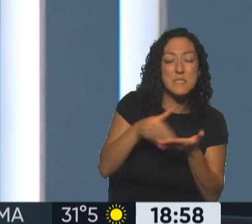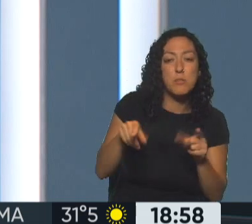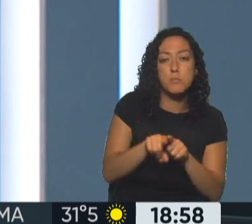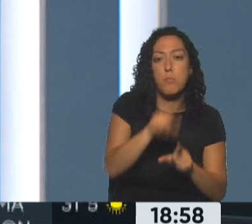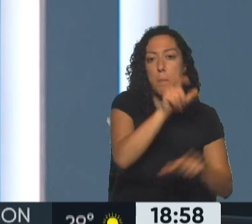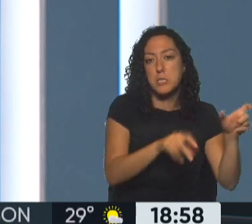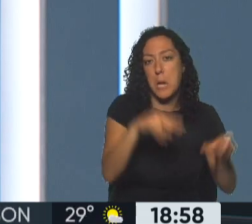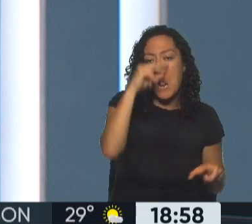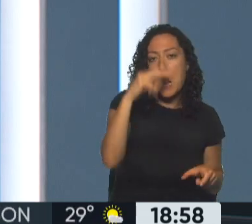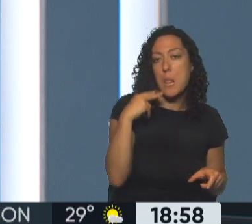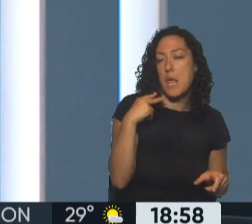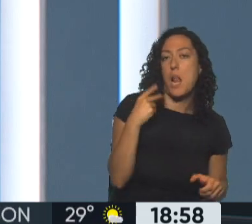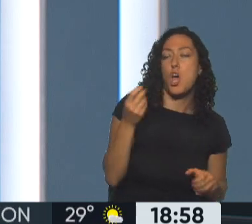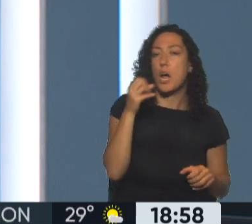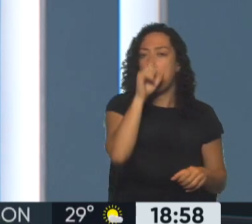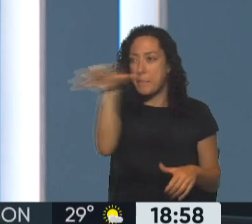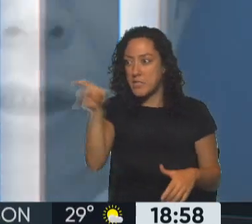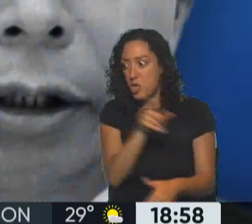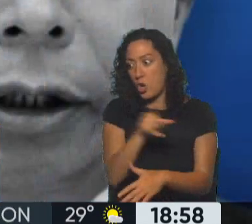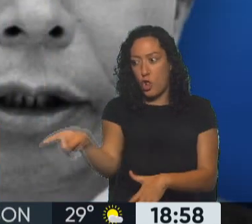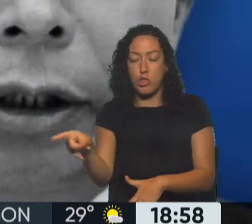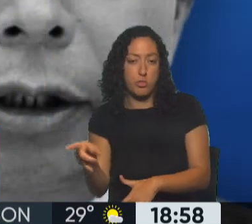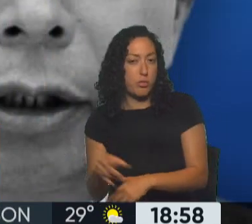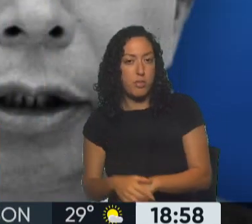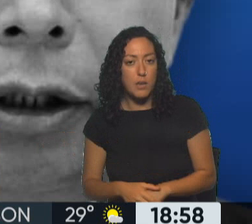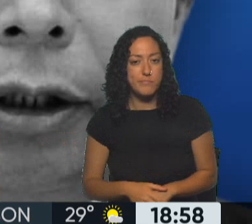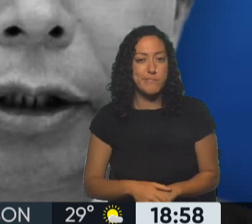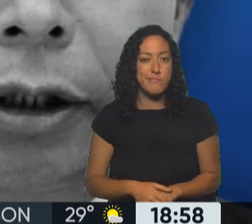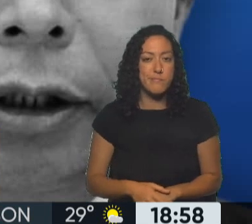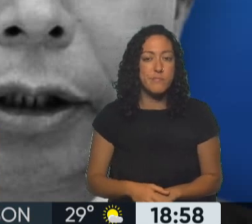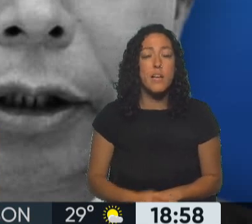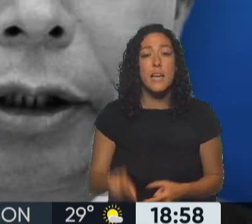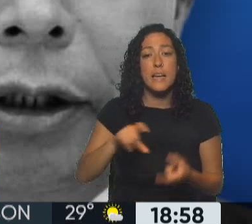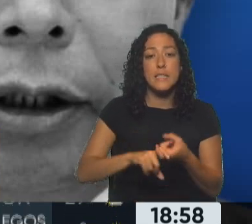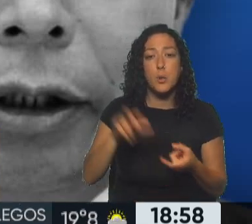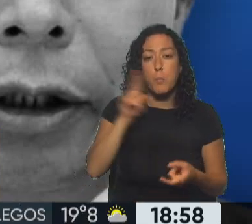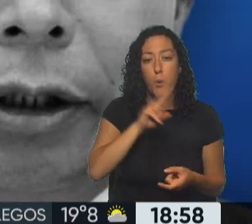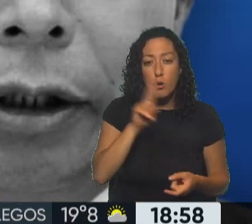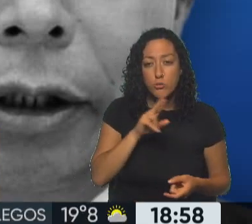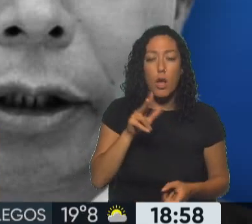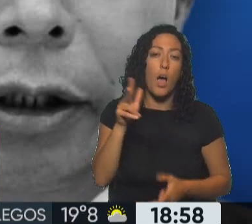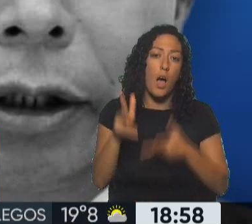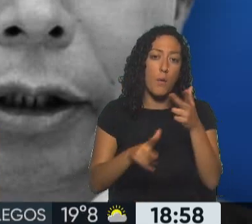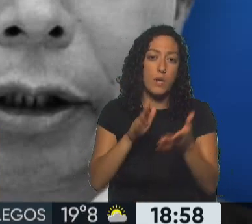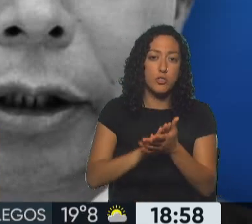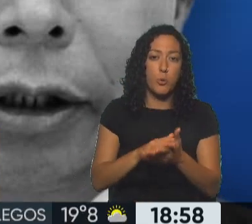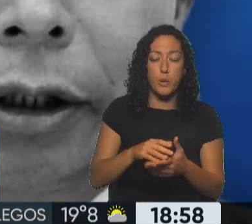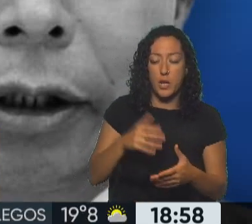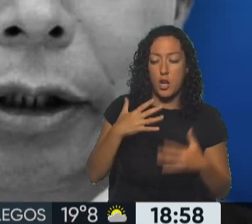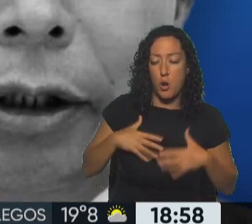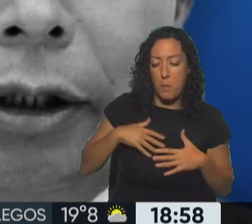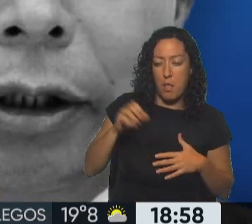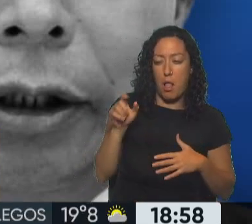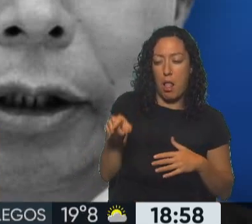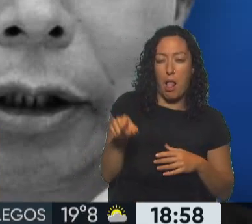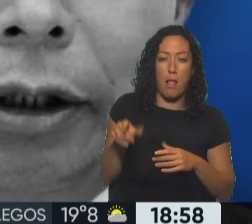limenia, a los campesinos, a los ruralistas. Y se refiere a su esposa, a Lilia. Dice, se burlaban de su vestimenta, de nuestras